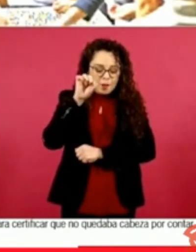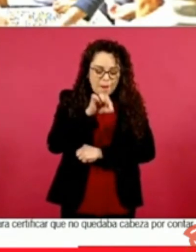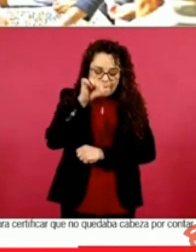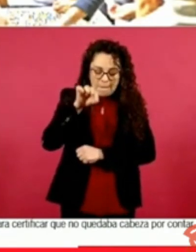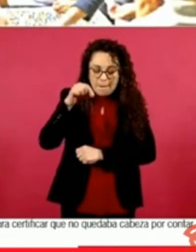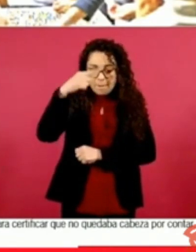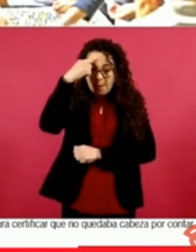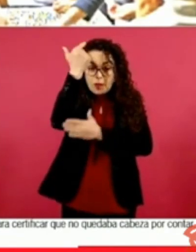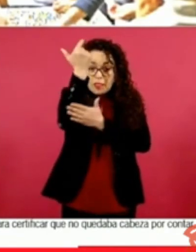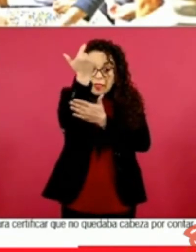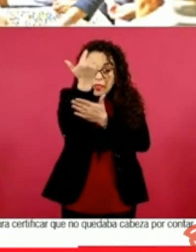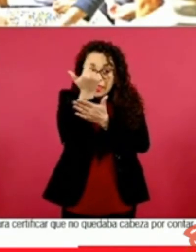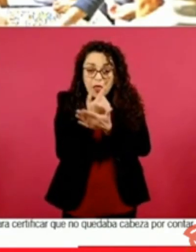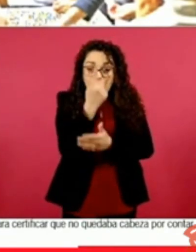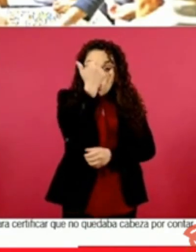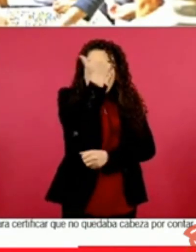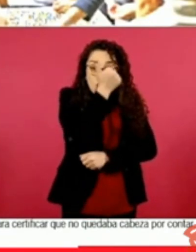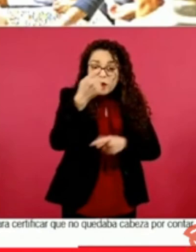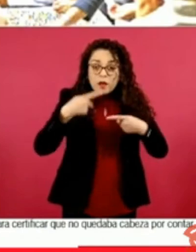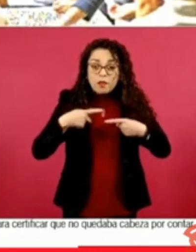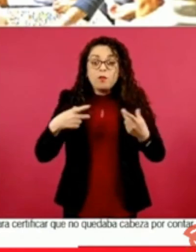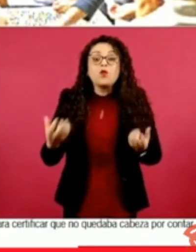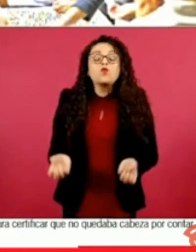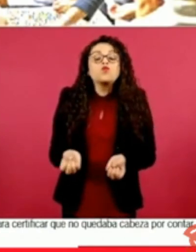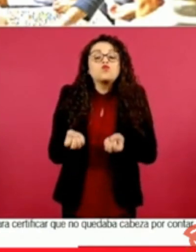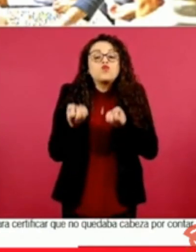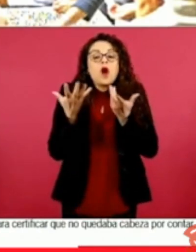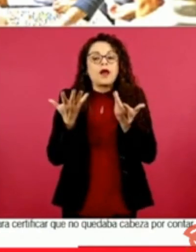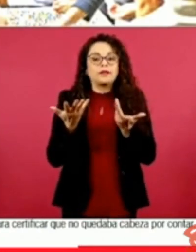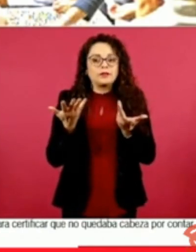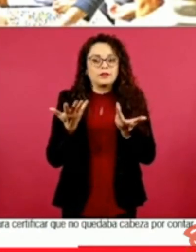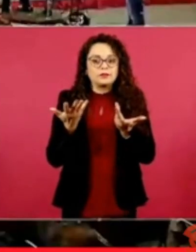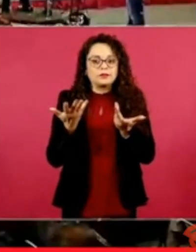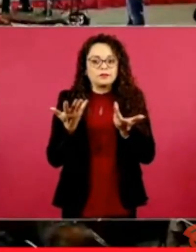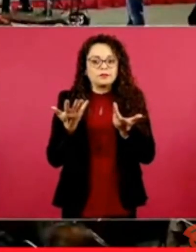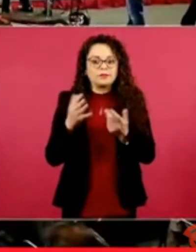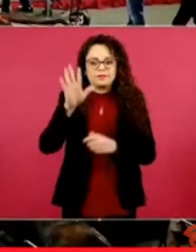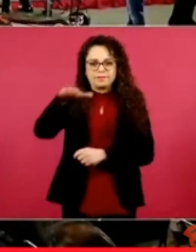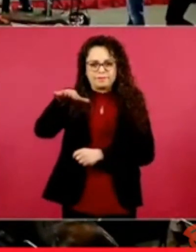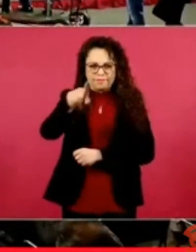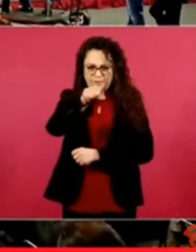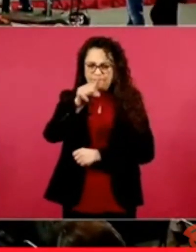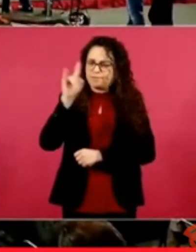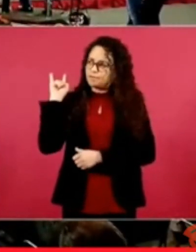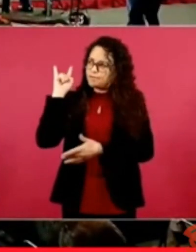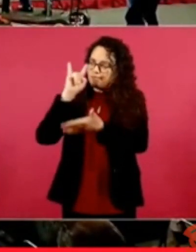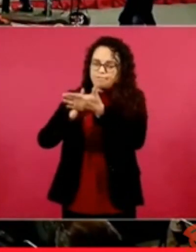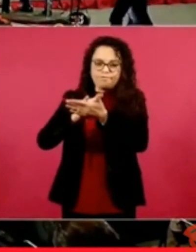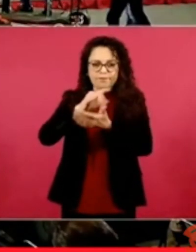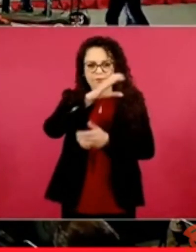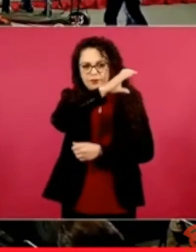a ver pon unas fotos de la primera